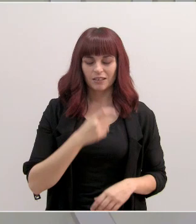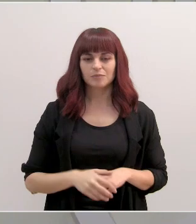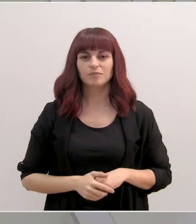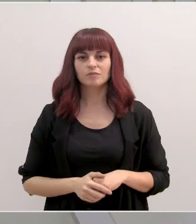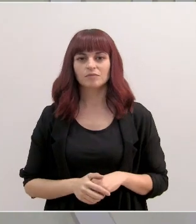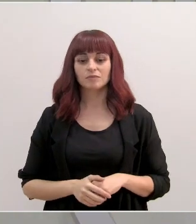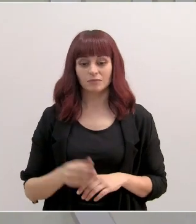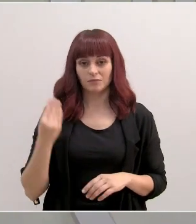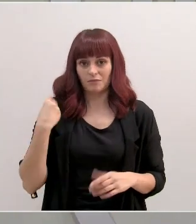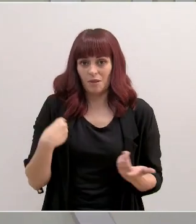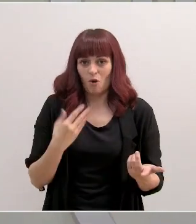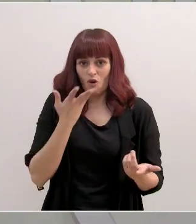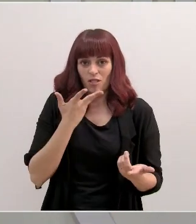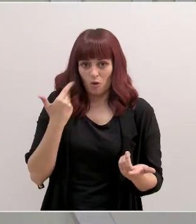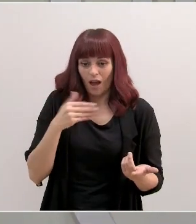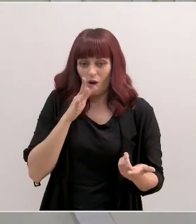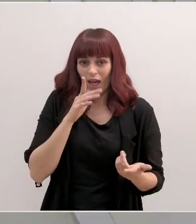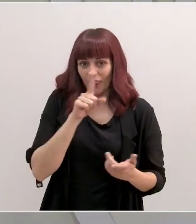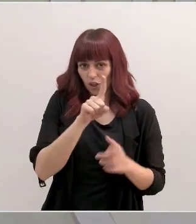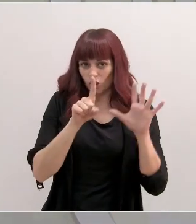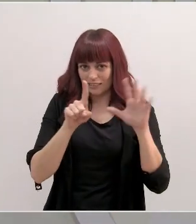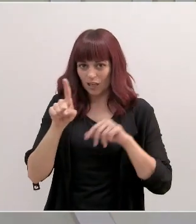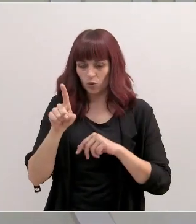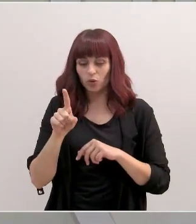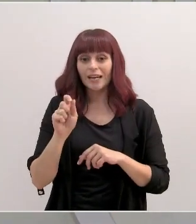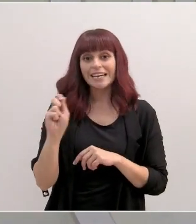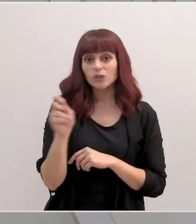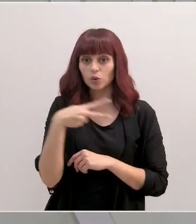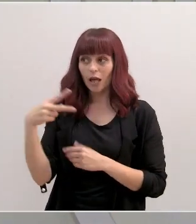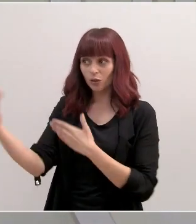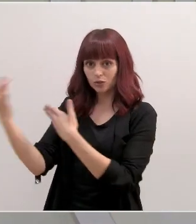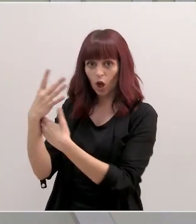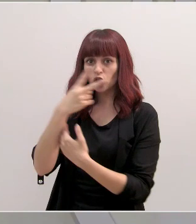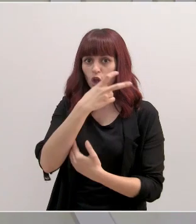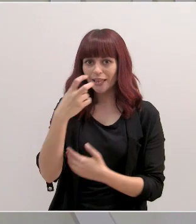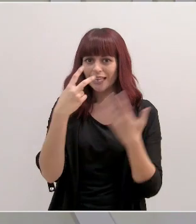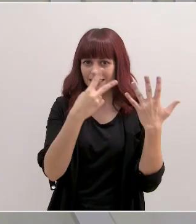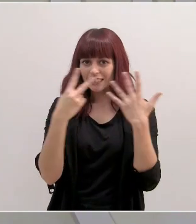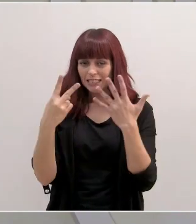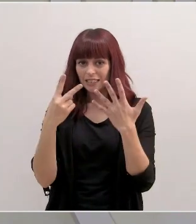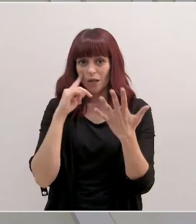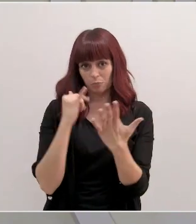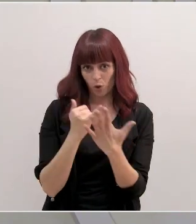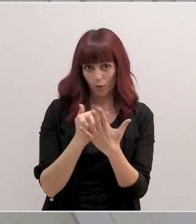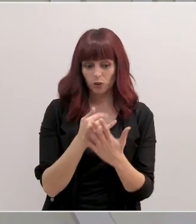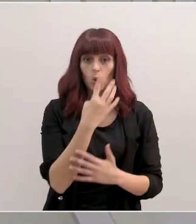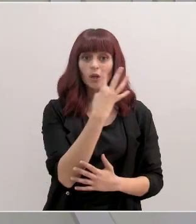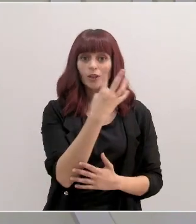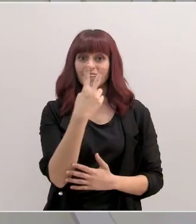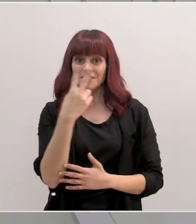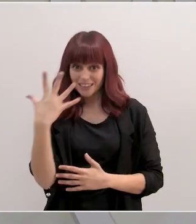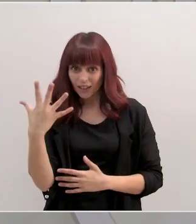los que ya conocíamos previamente. Se han recibido resultados de 277 muestras, de las que 425